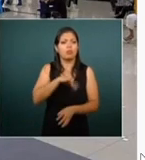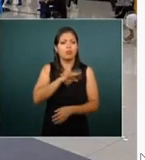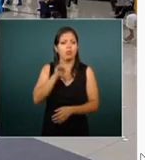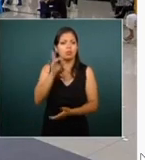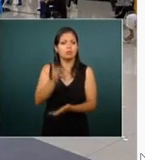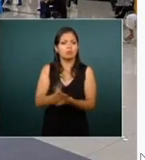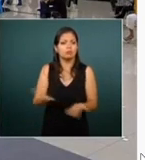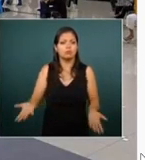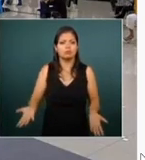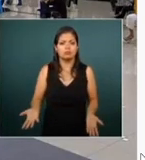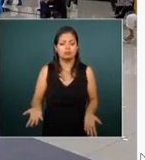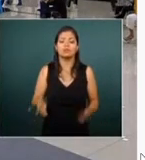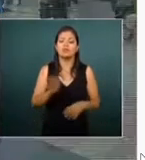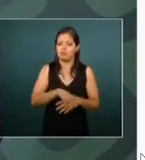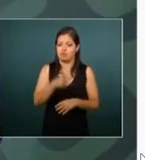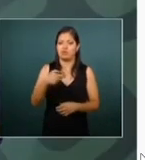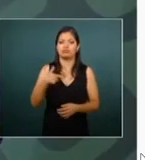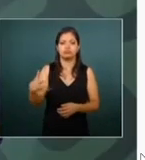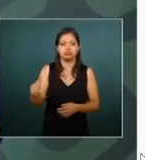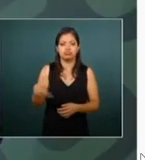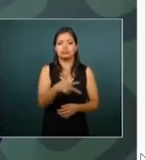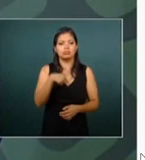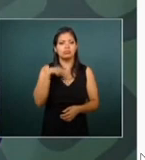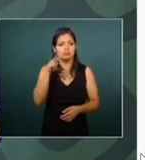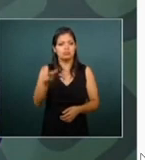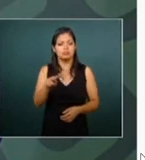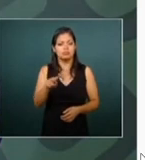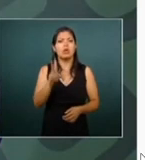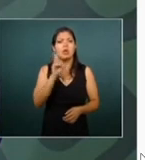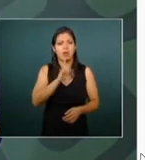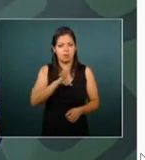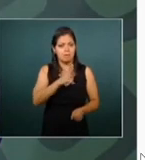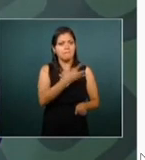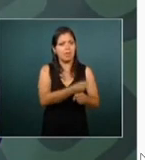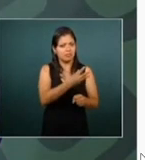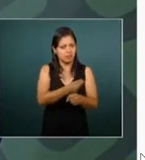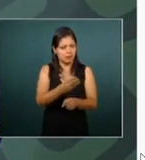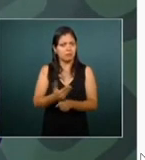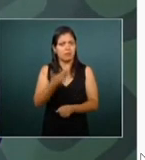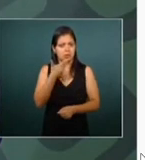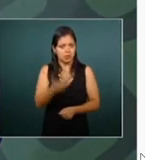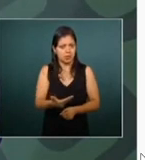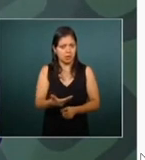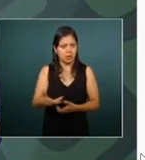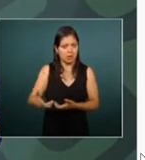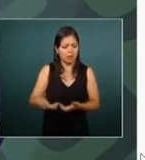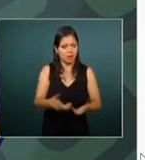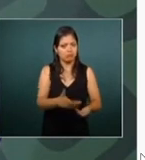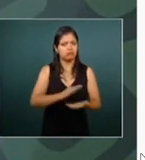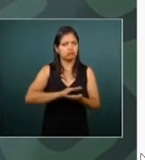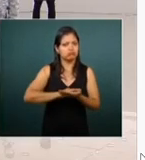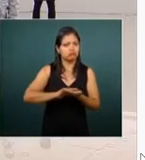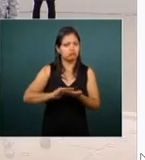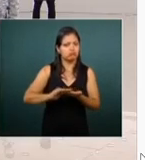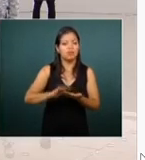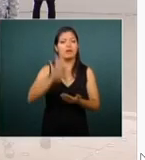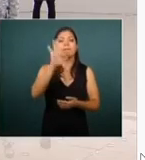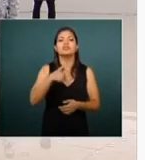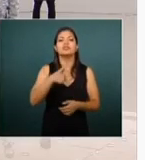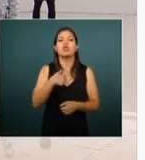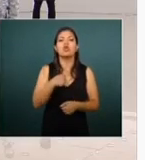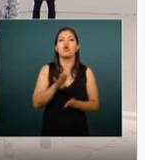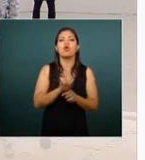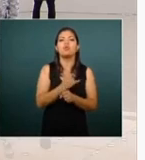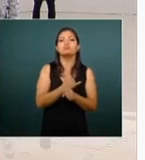entonces sí voy viendo cómo está el mantenimiento de las carreteras soy como supervisor de